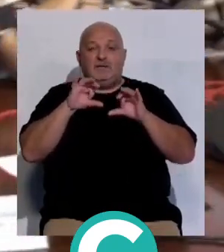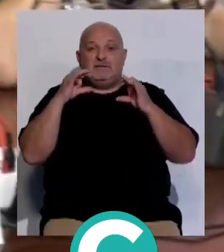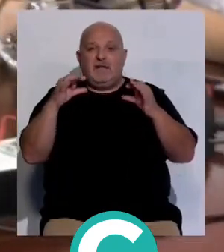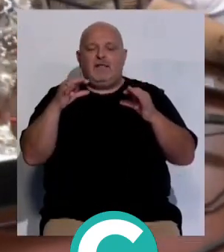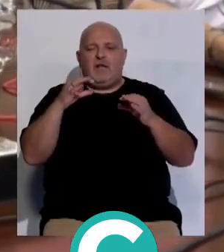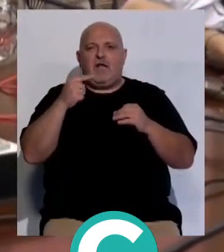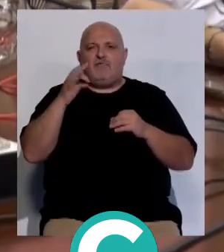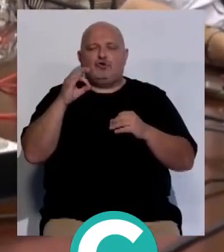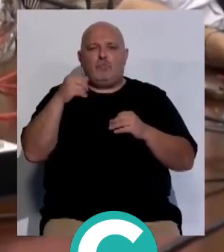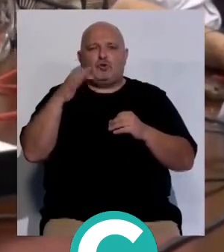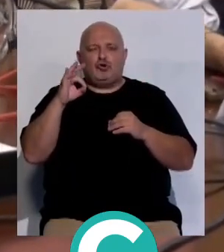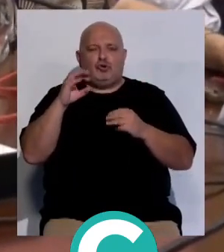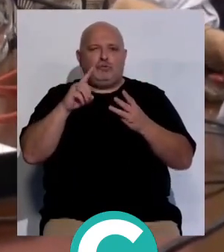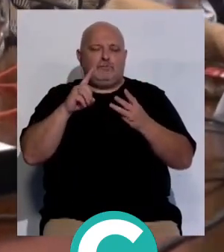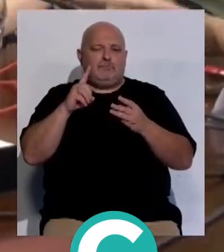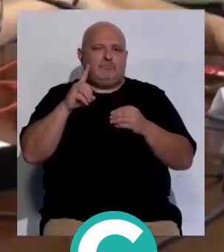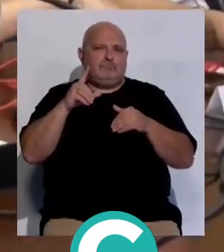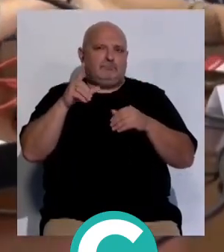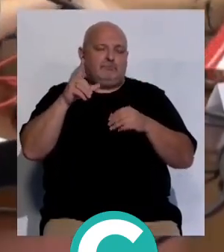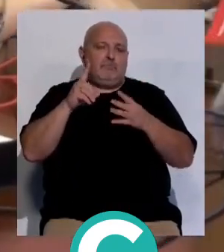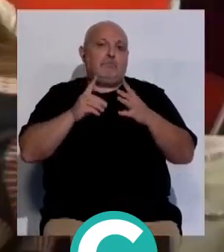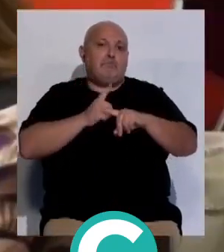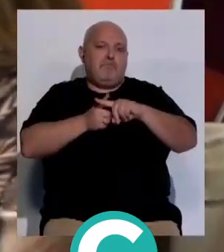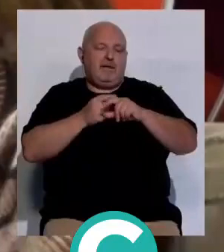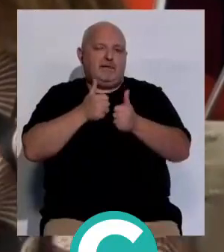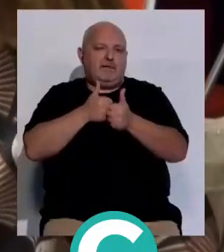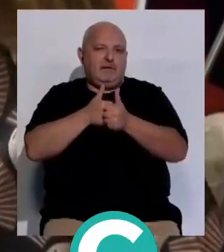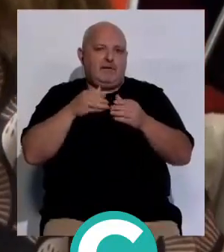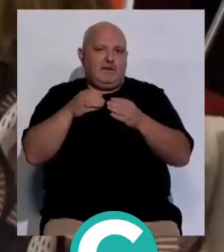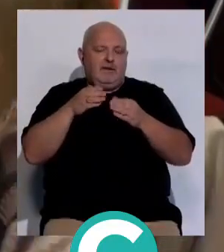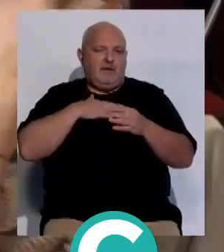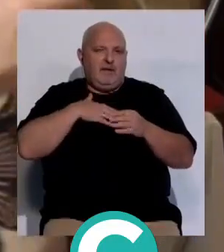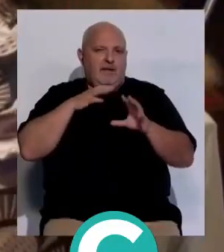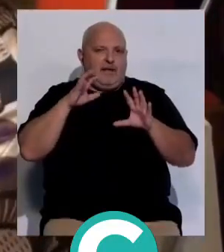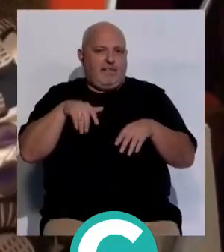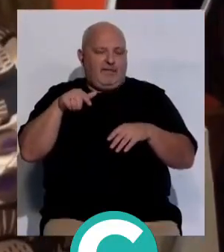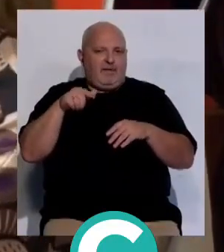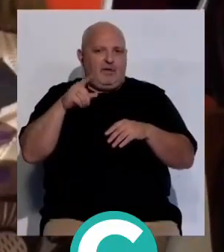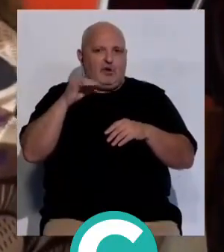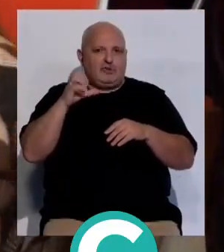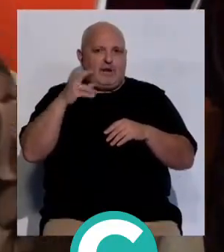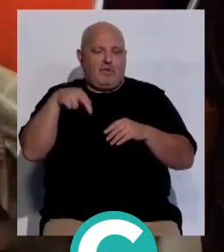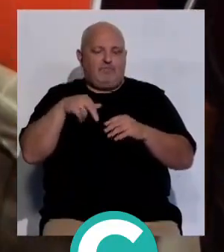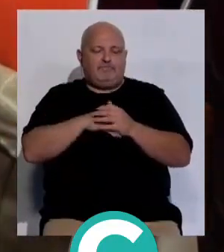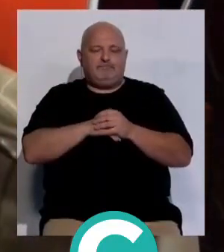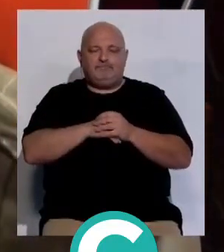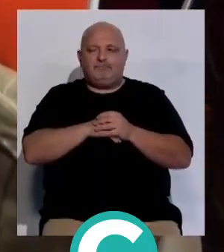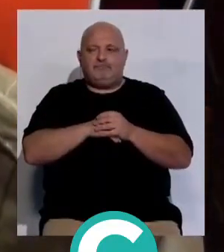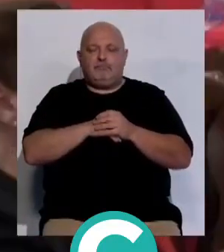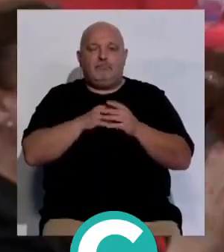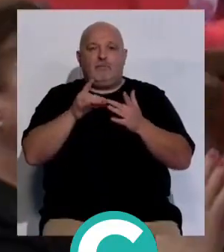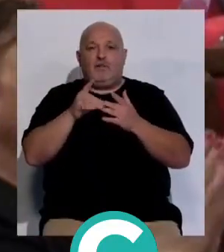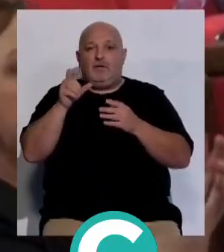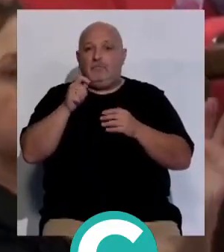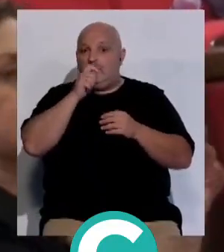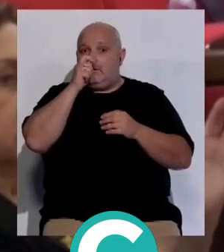repiten Alfonso Moscoso y Candida Verdier y se suma al secretario de la agrupación local del Partido Socialista José Ramón Ortega El líder